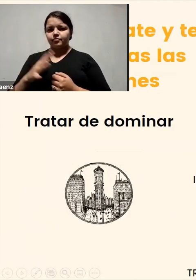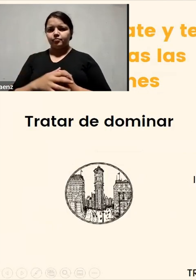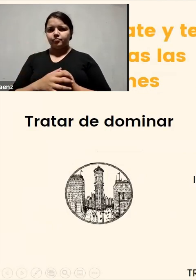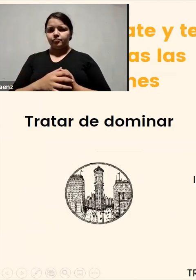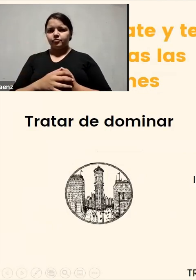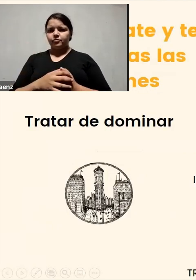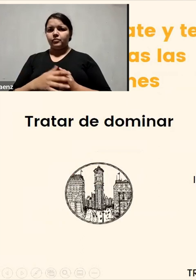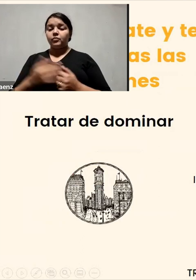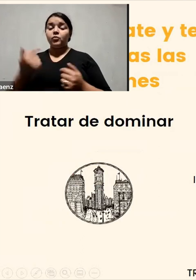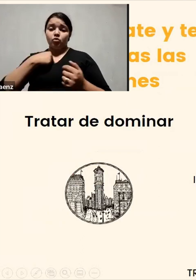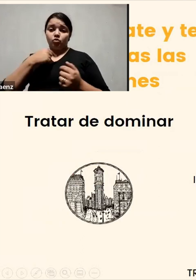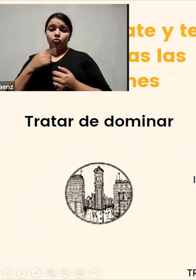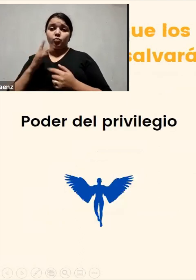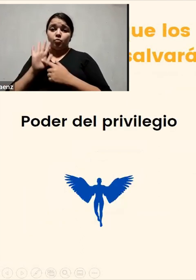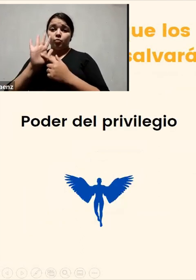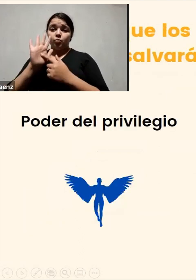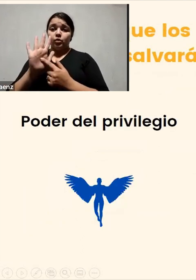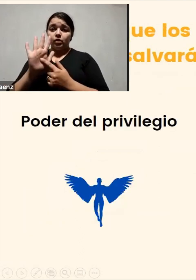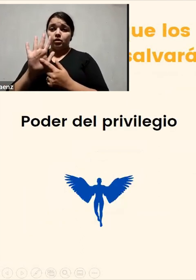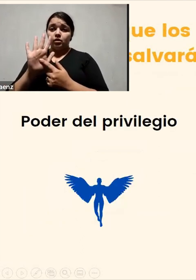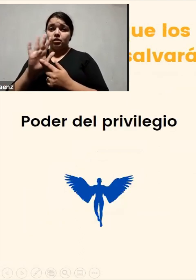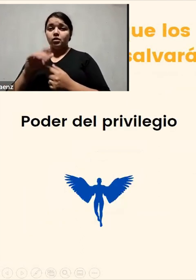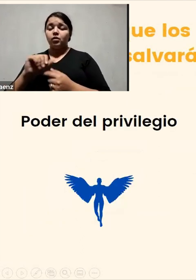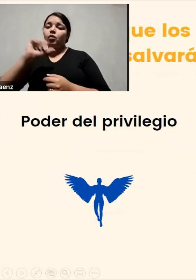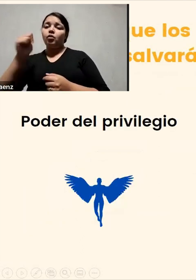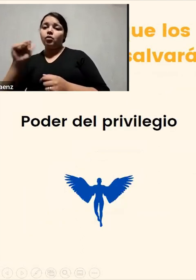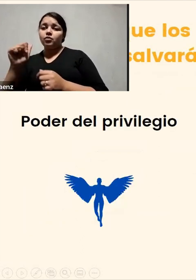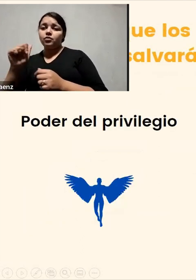hacerlo yo. En este momento voy a compartir otra pantalla.